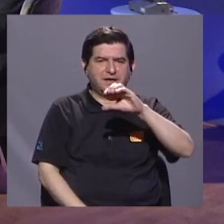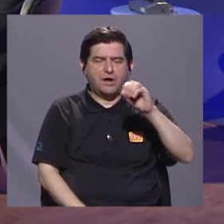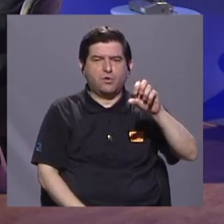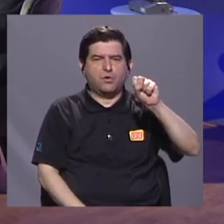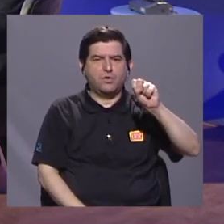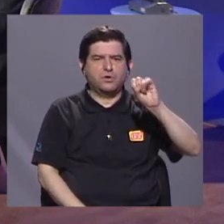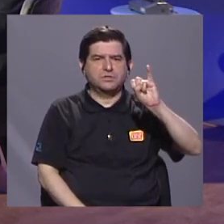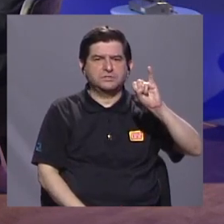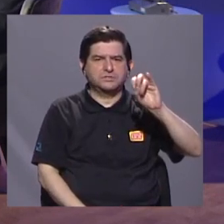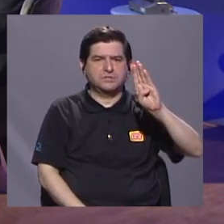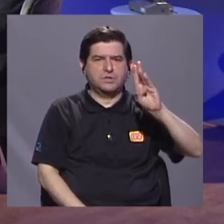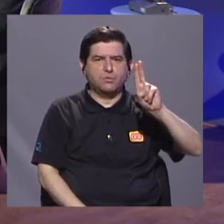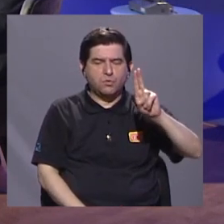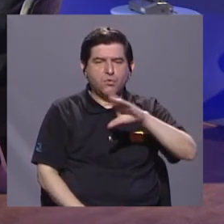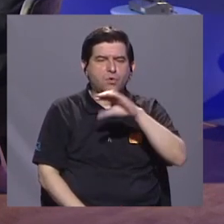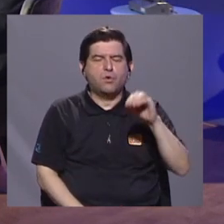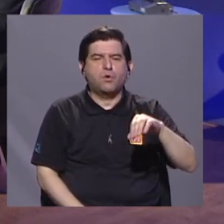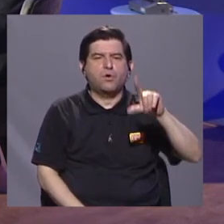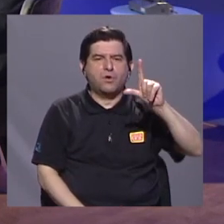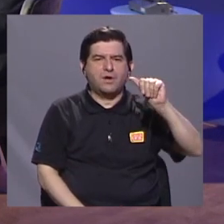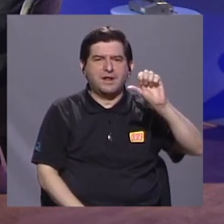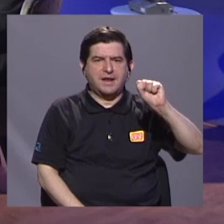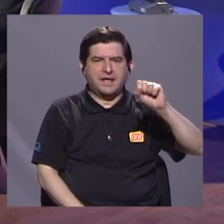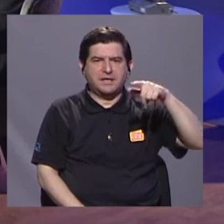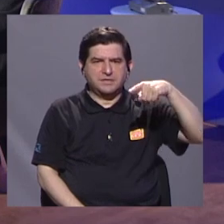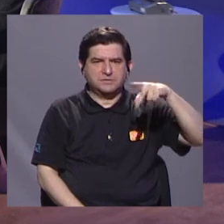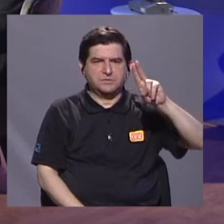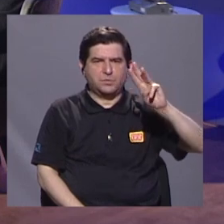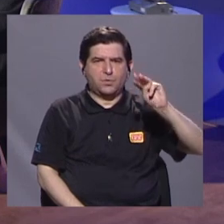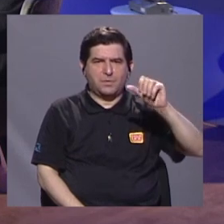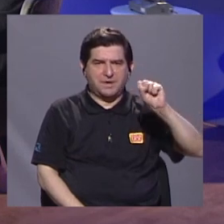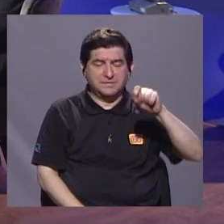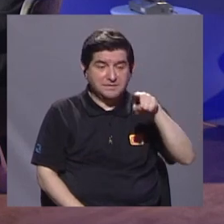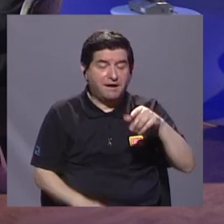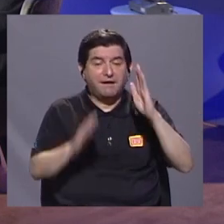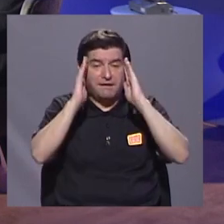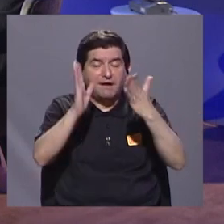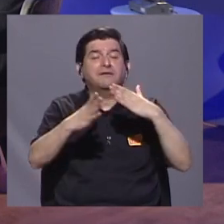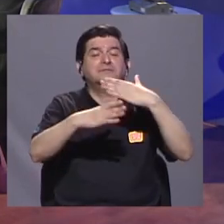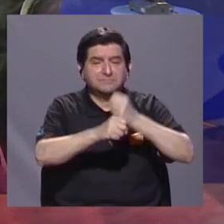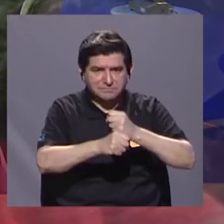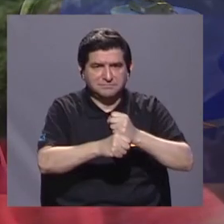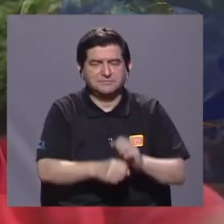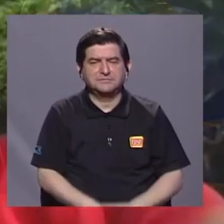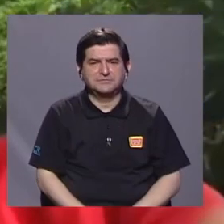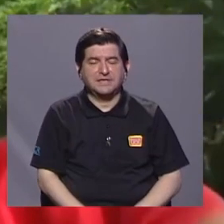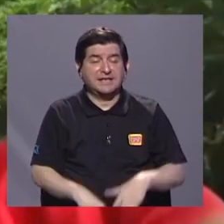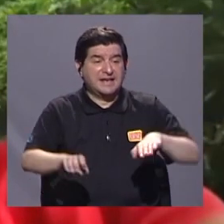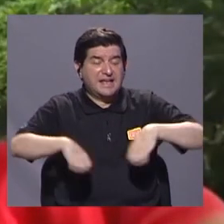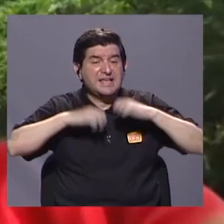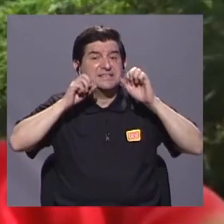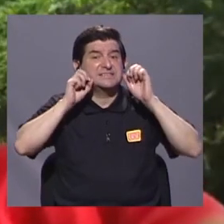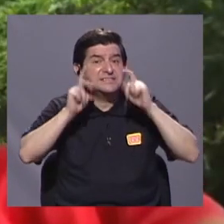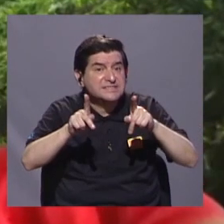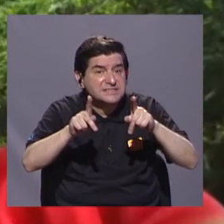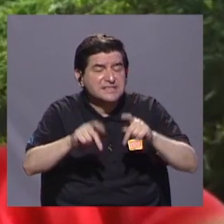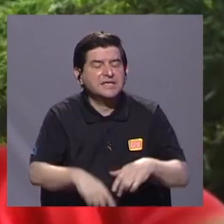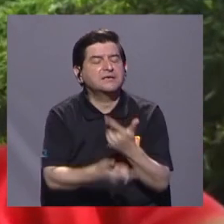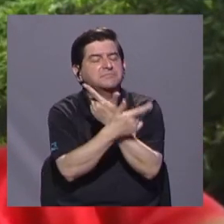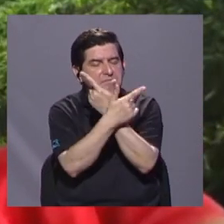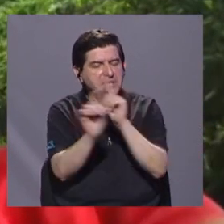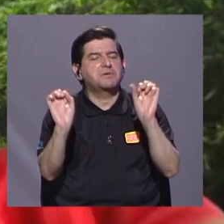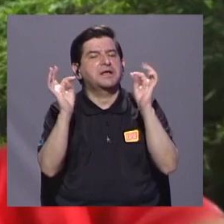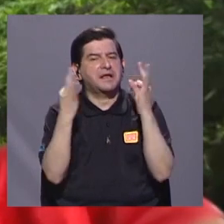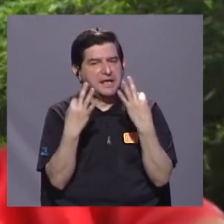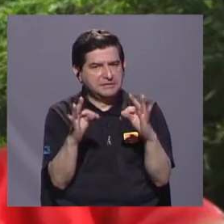en las Pumas, ellos van a realizar toda la atención y eventualmente, si existe la posibilidad, va a ser liberado.